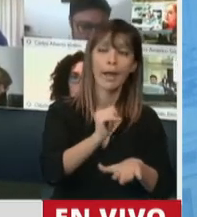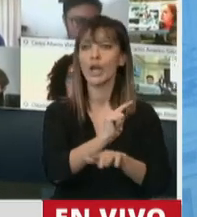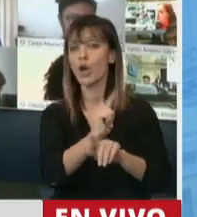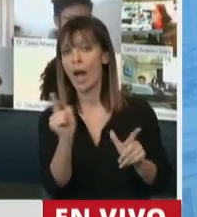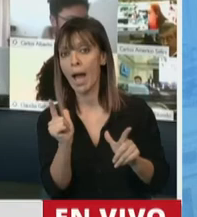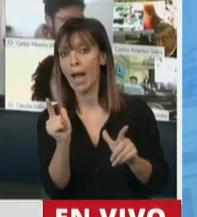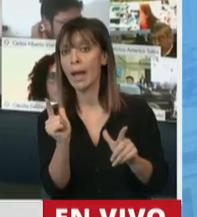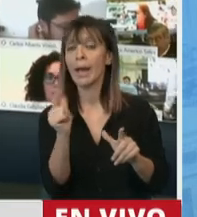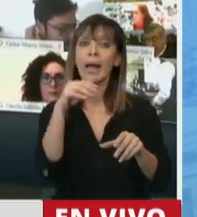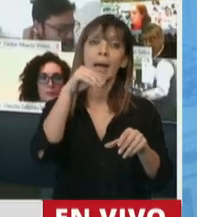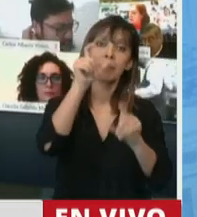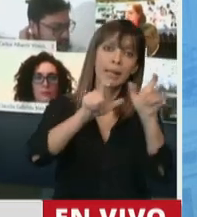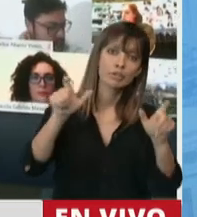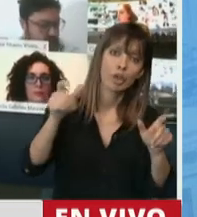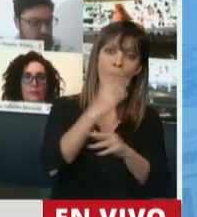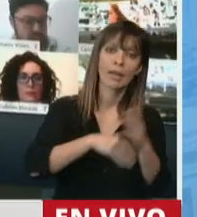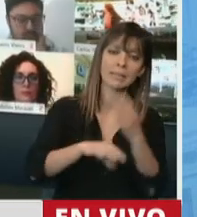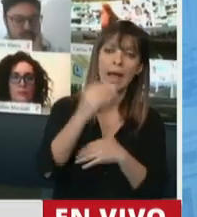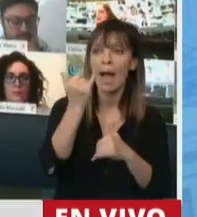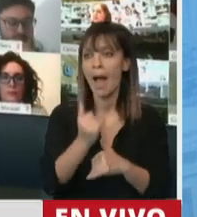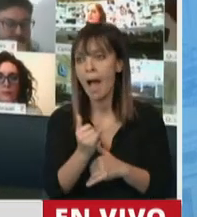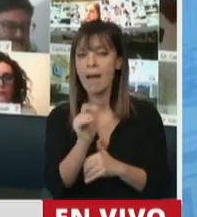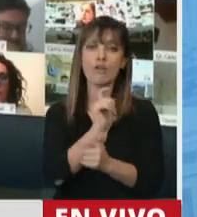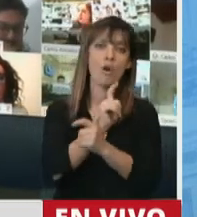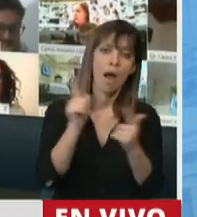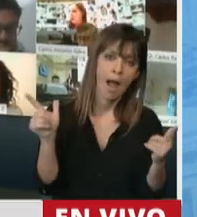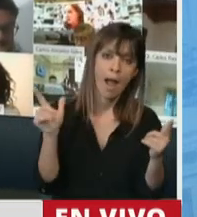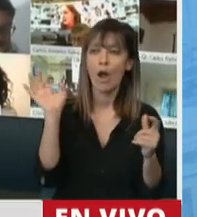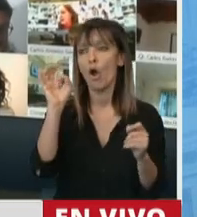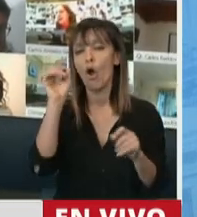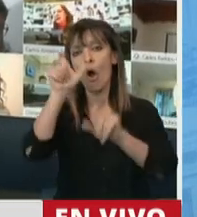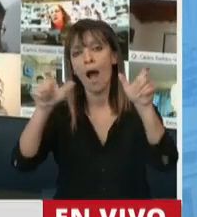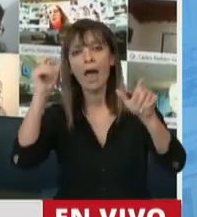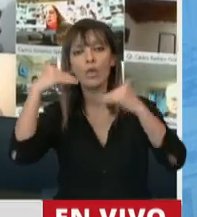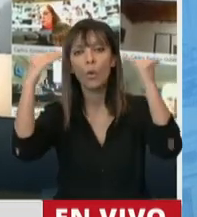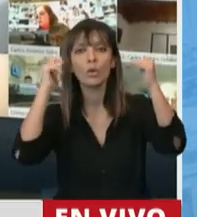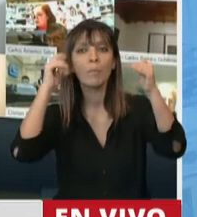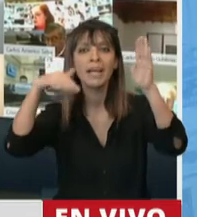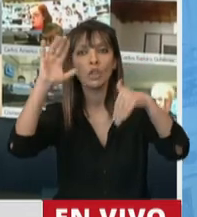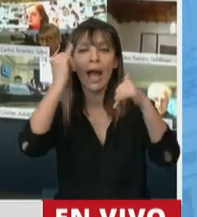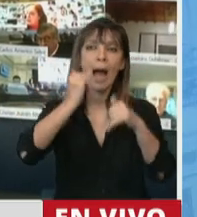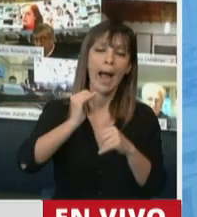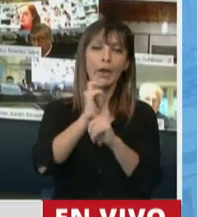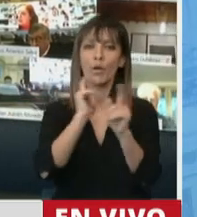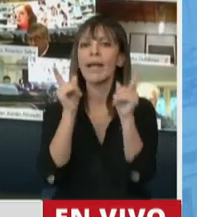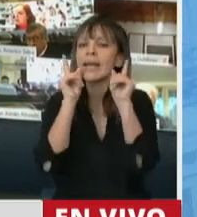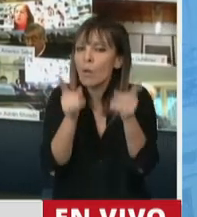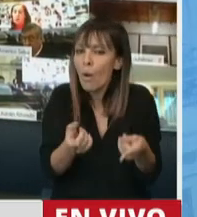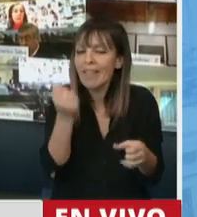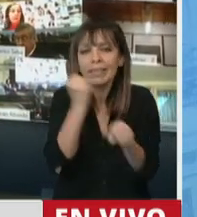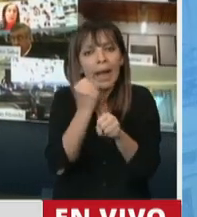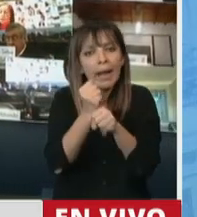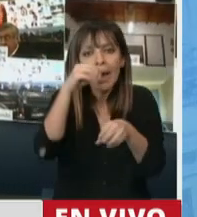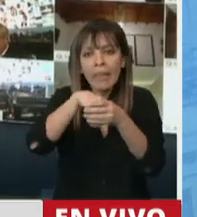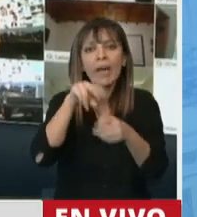niños o no, haya personas con discapacidad o mayores, aunque obviamente cuando esto así